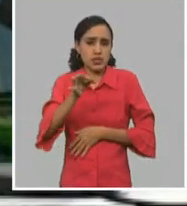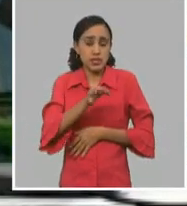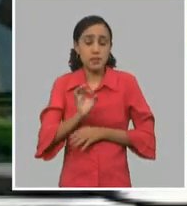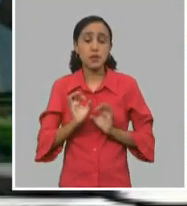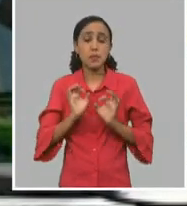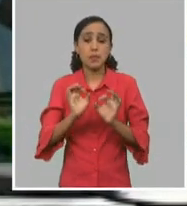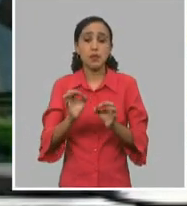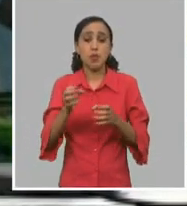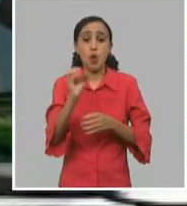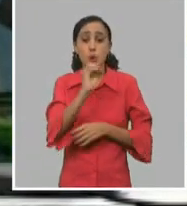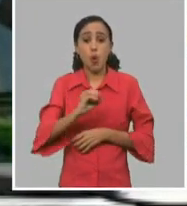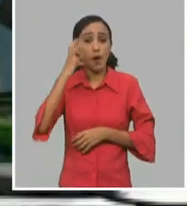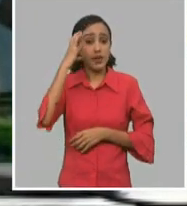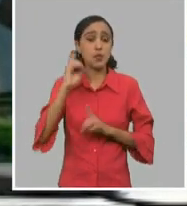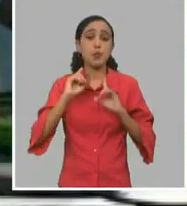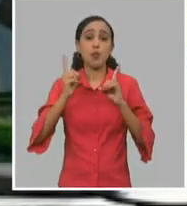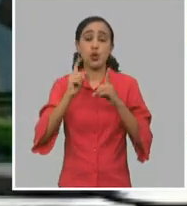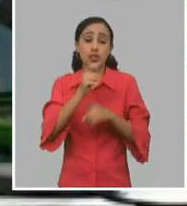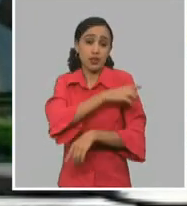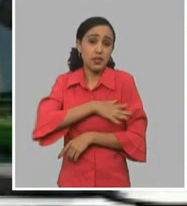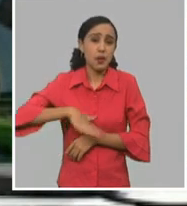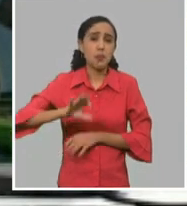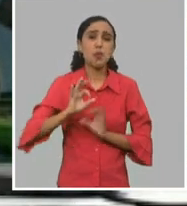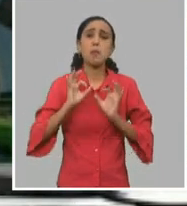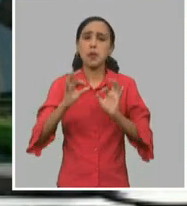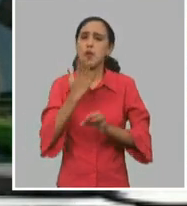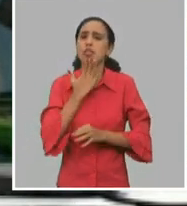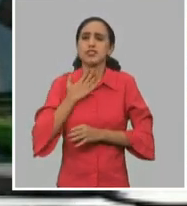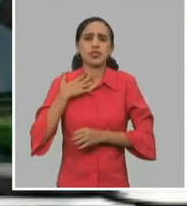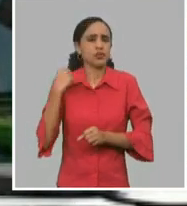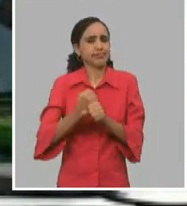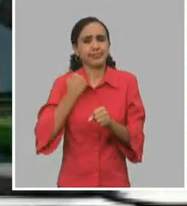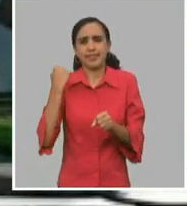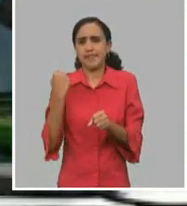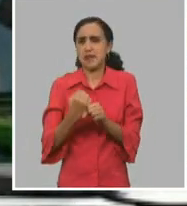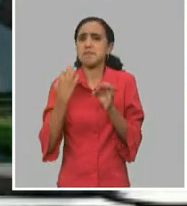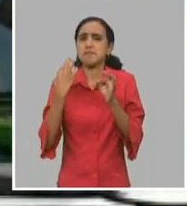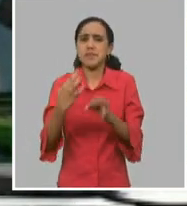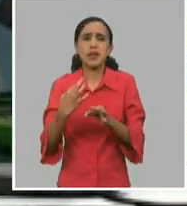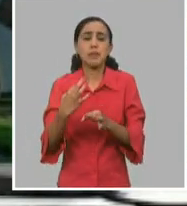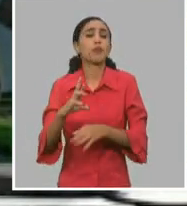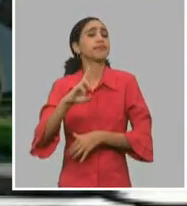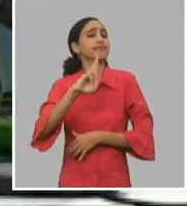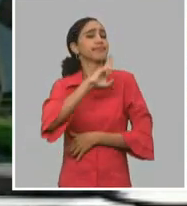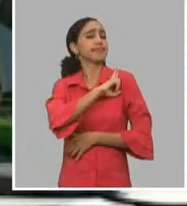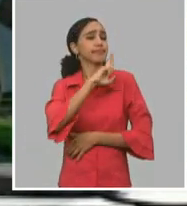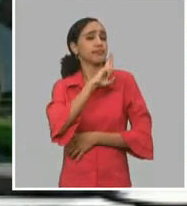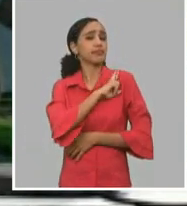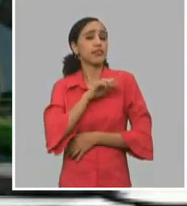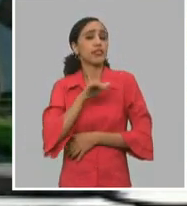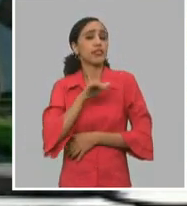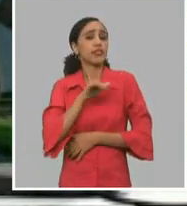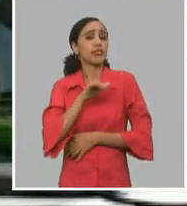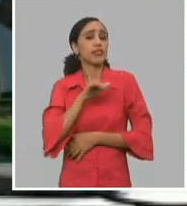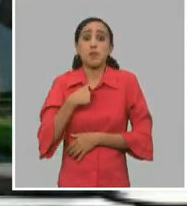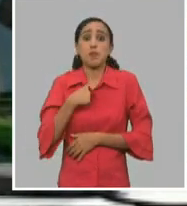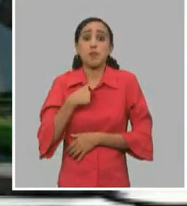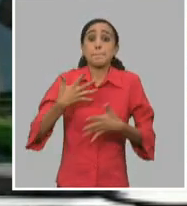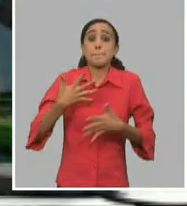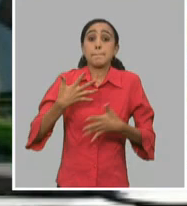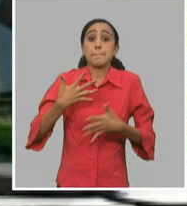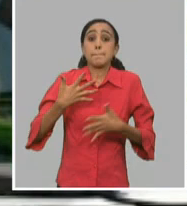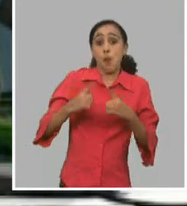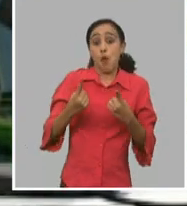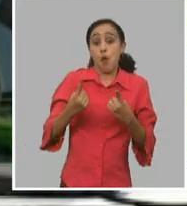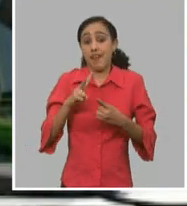organizaciones políticas y de masa con ese mismo entusiasmo, con esa misma responsabilidad. Yo dijera, inclusive, con ese mismo susto de lo que nos podía